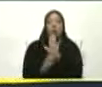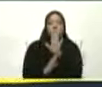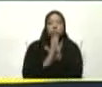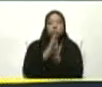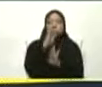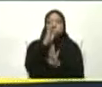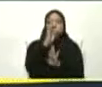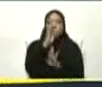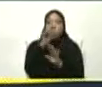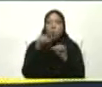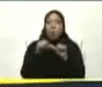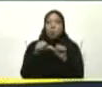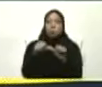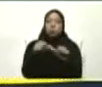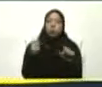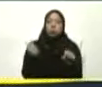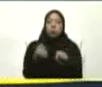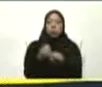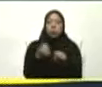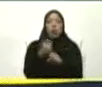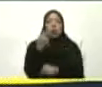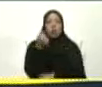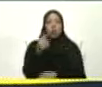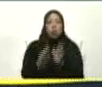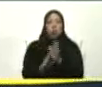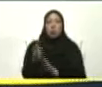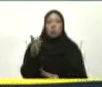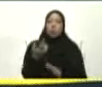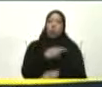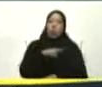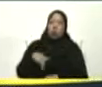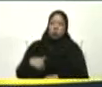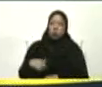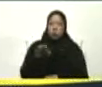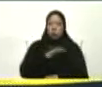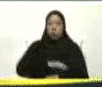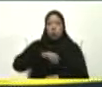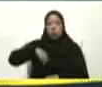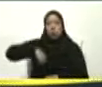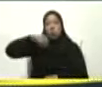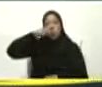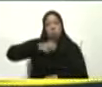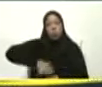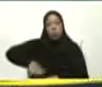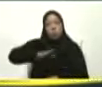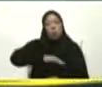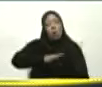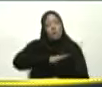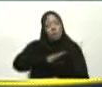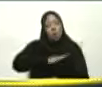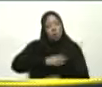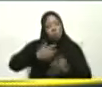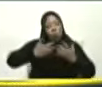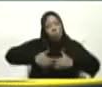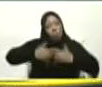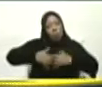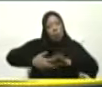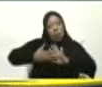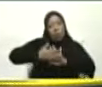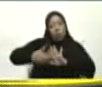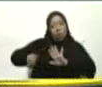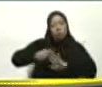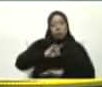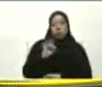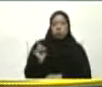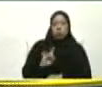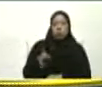Permanente Del crecimiento Y del desarrollo Con nuestros propios métodos Sin imitar a nadie Como